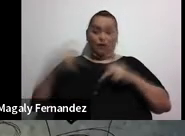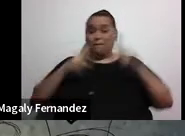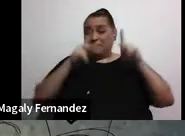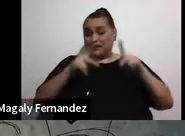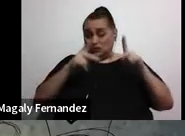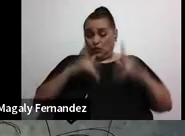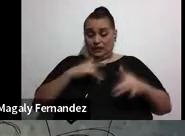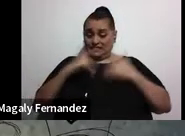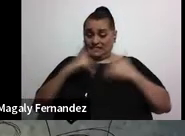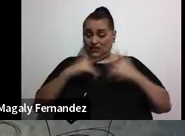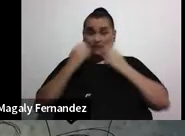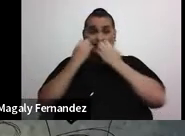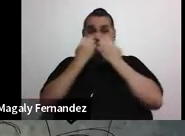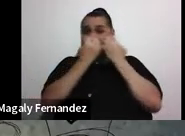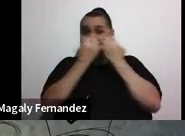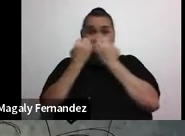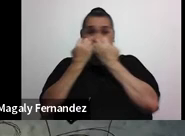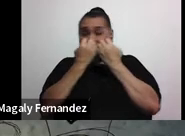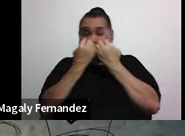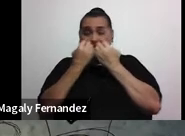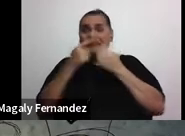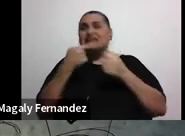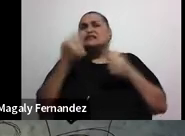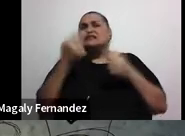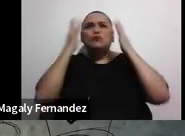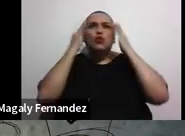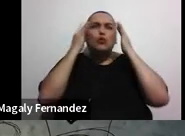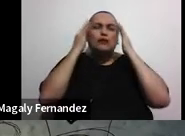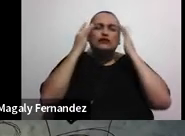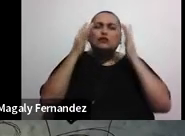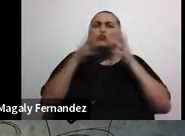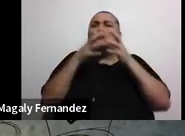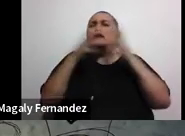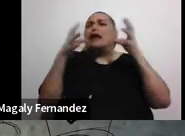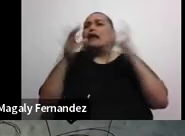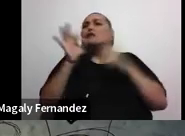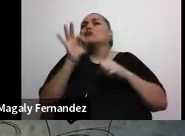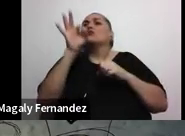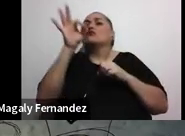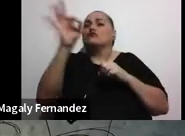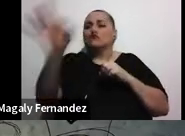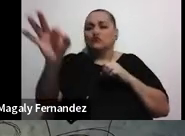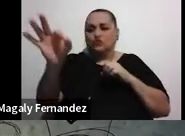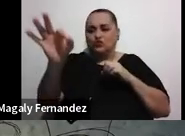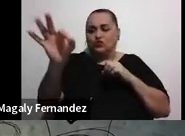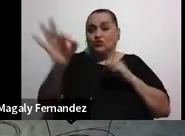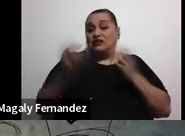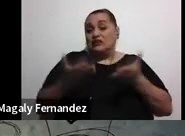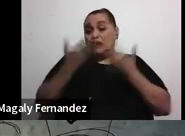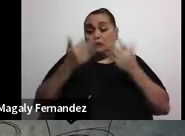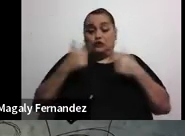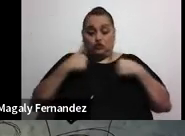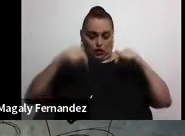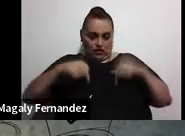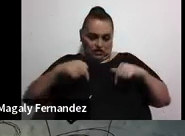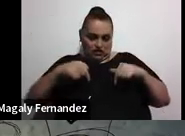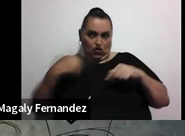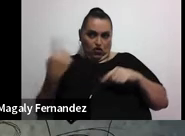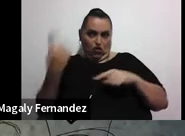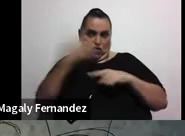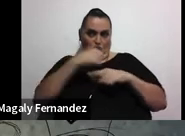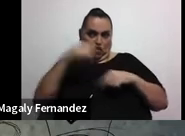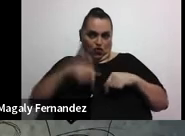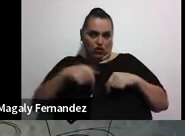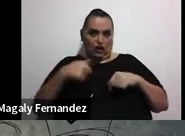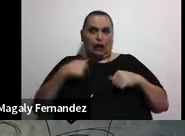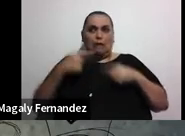de ansiedad manifiestan una preocupación muy inmensa por lo que va a venir. De repente, yo estoy aquí y me va a pasar algo